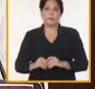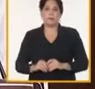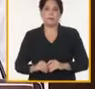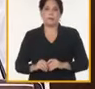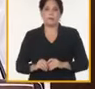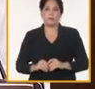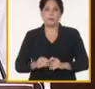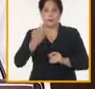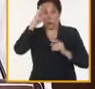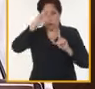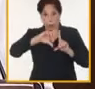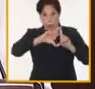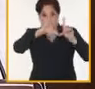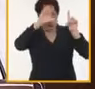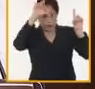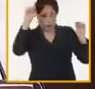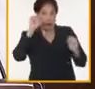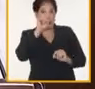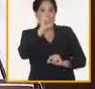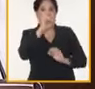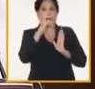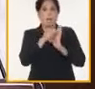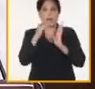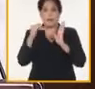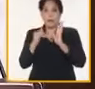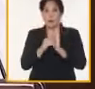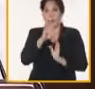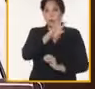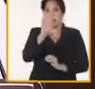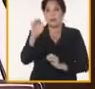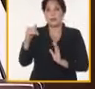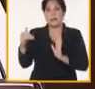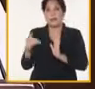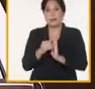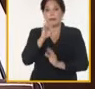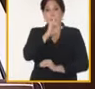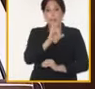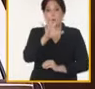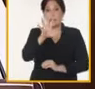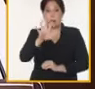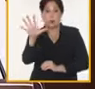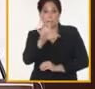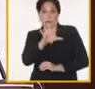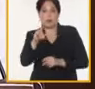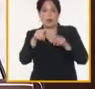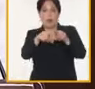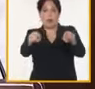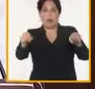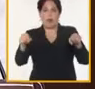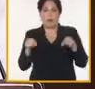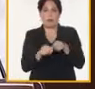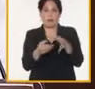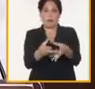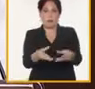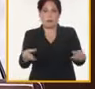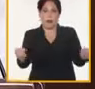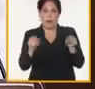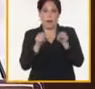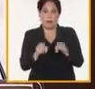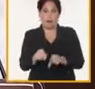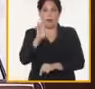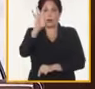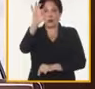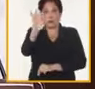El país dispone de 6.400.755 hectáreas de tierra agrícola, más del